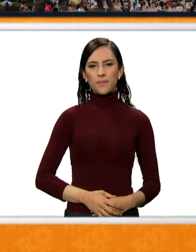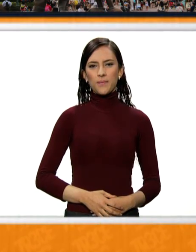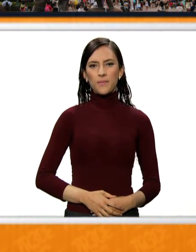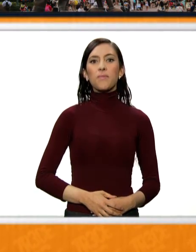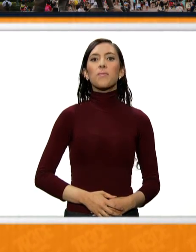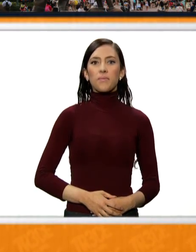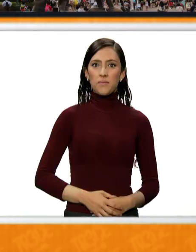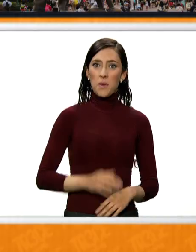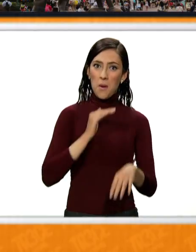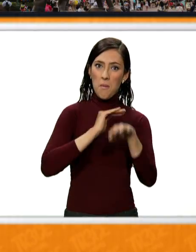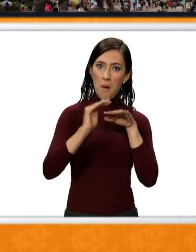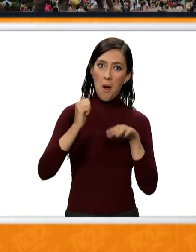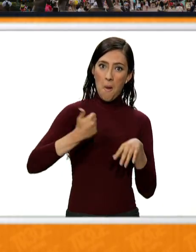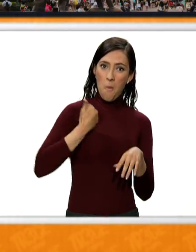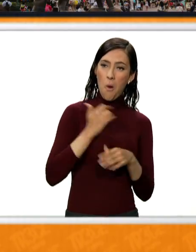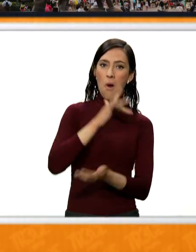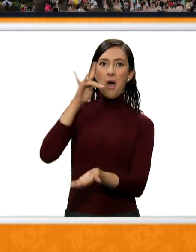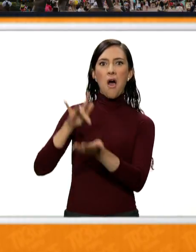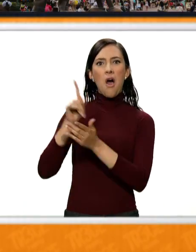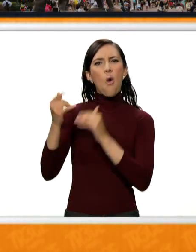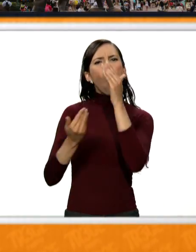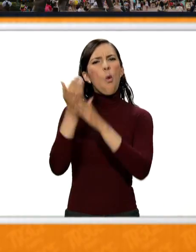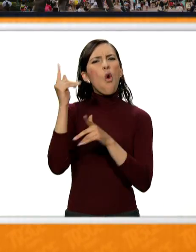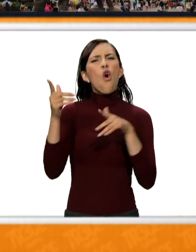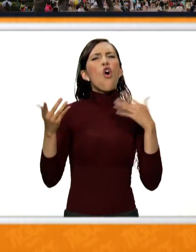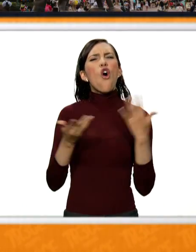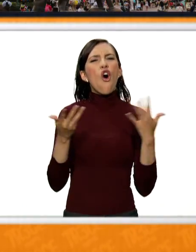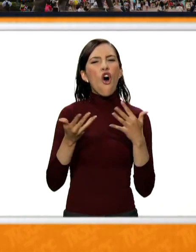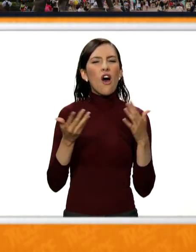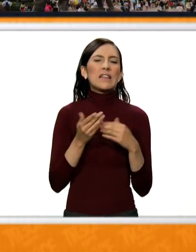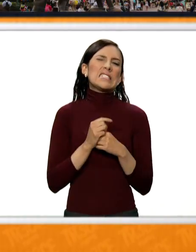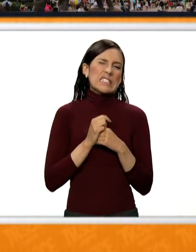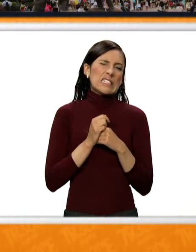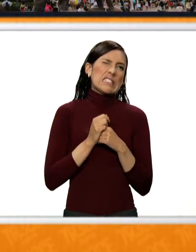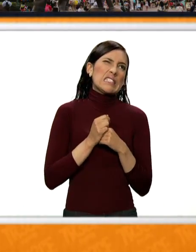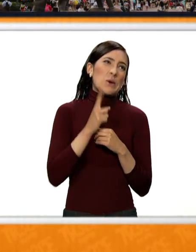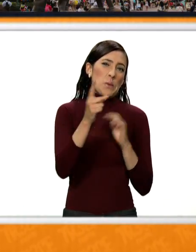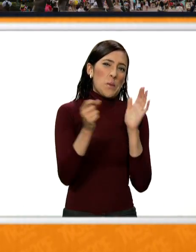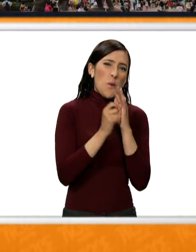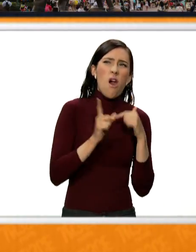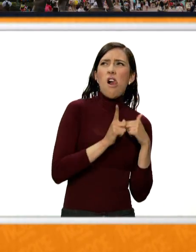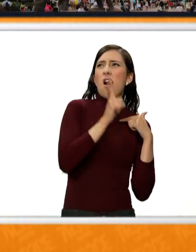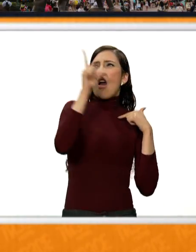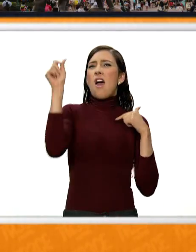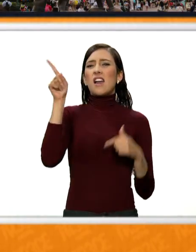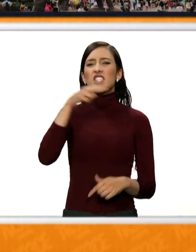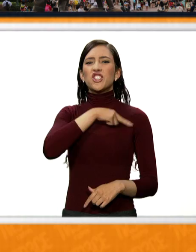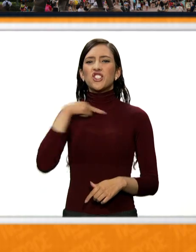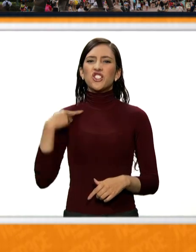Queremos invitarlos a este nuevo parque de diversiones. El tema es que nos toca pagar un viaje hasta China.